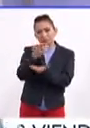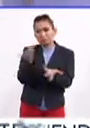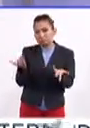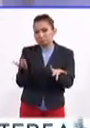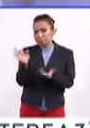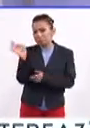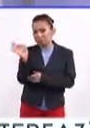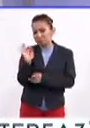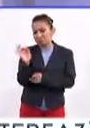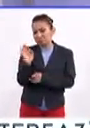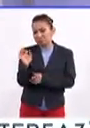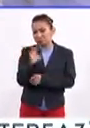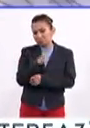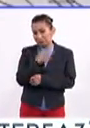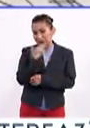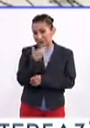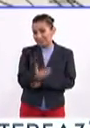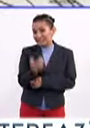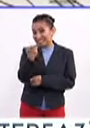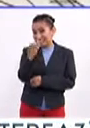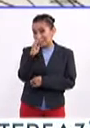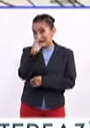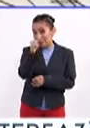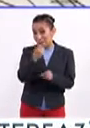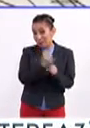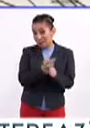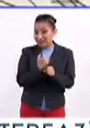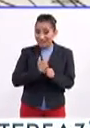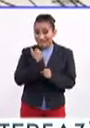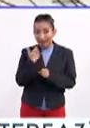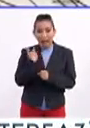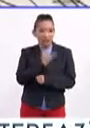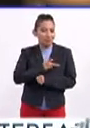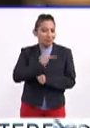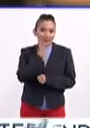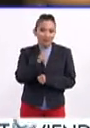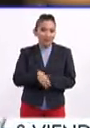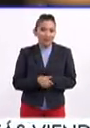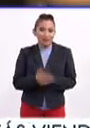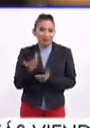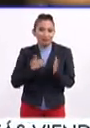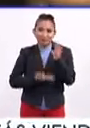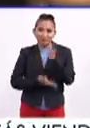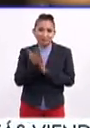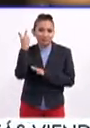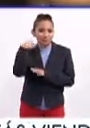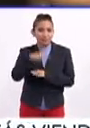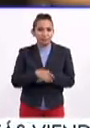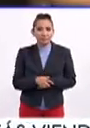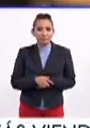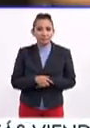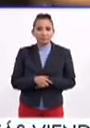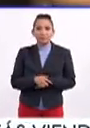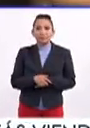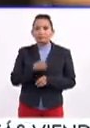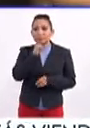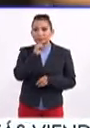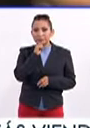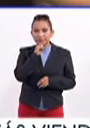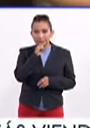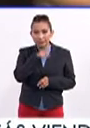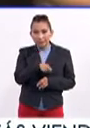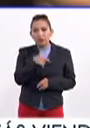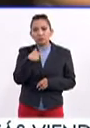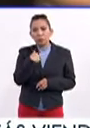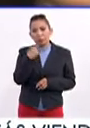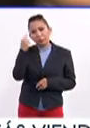que, que está muy bien esto de las oportunidades. Sí, ya me gustó salir. Bueno. Este, también, eh,